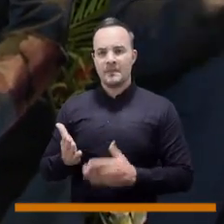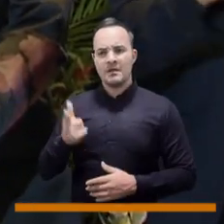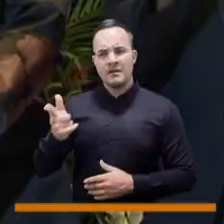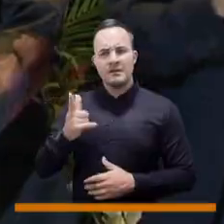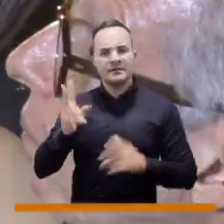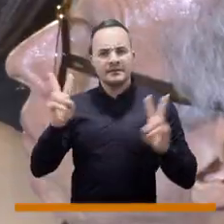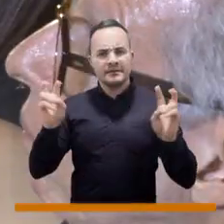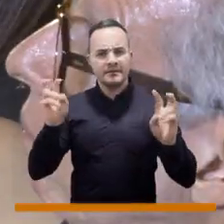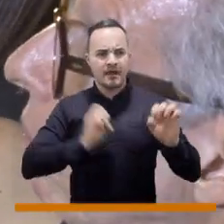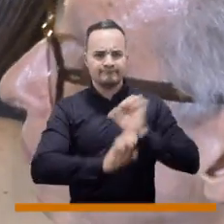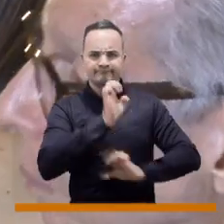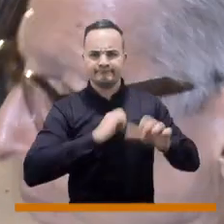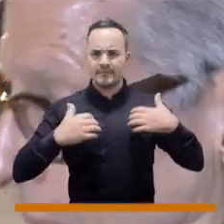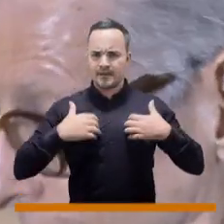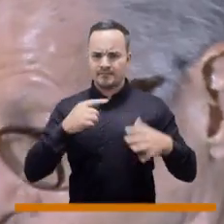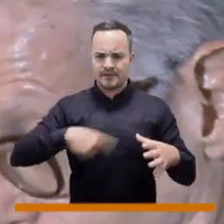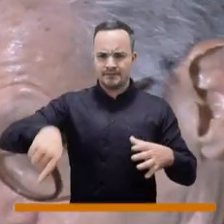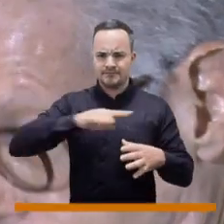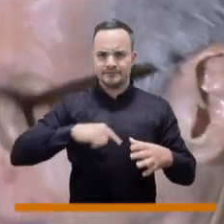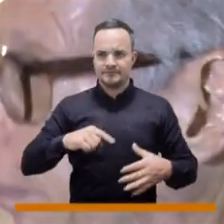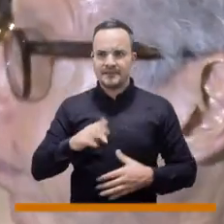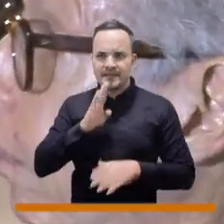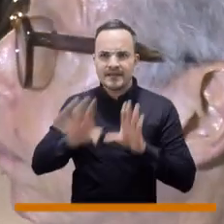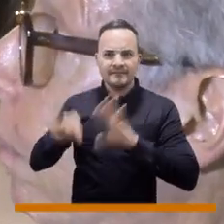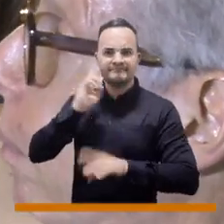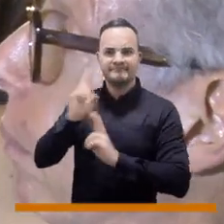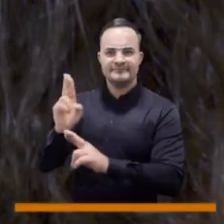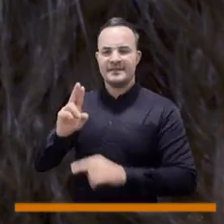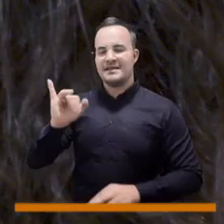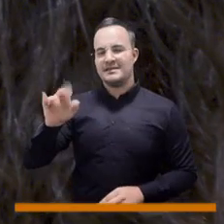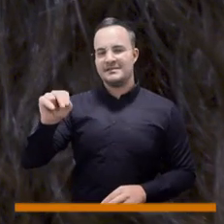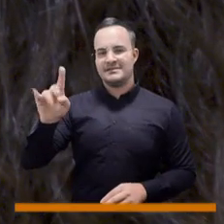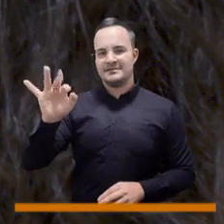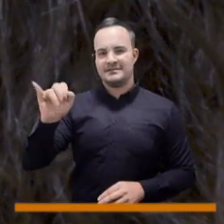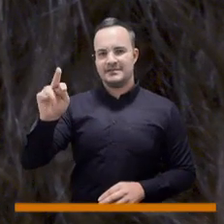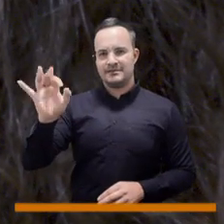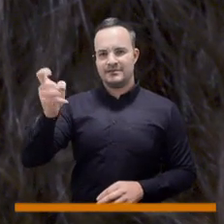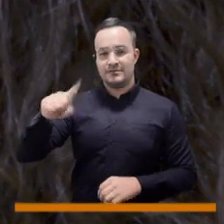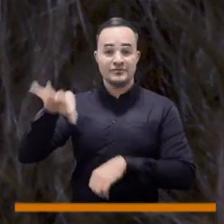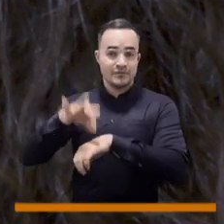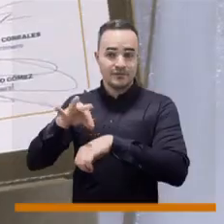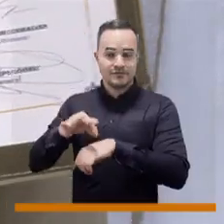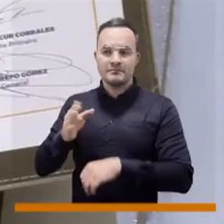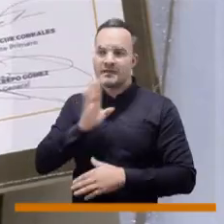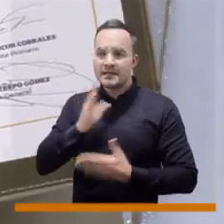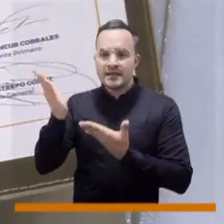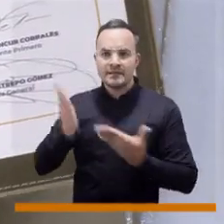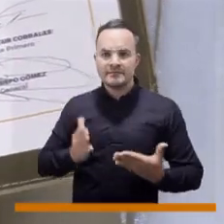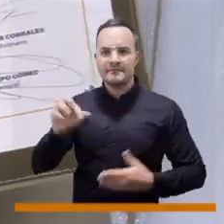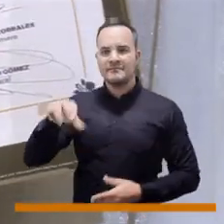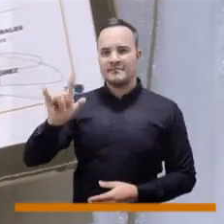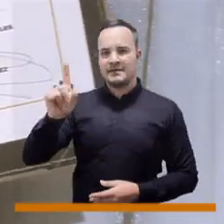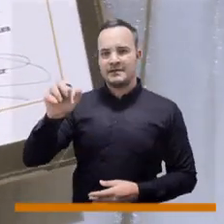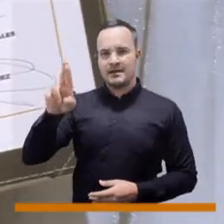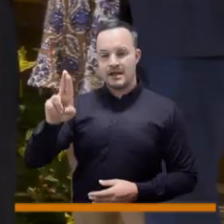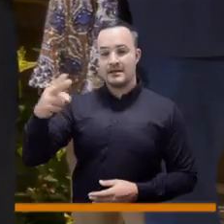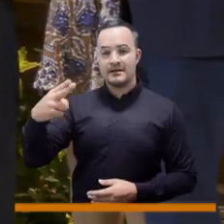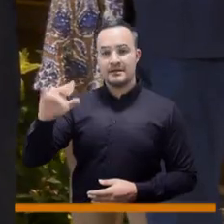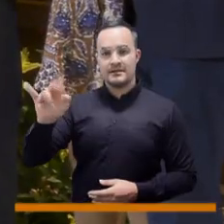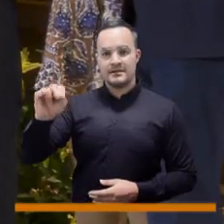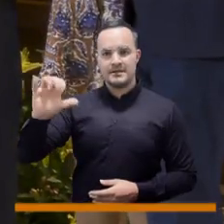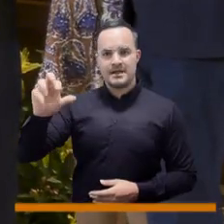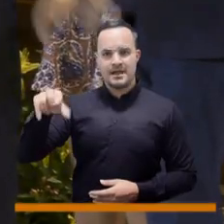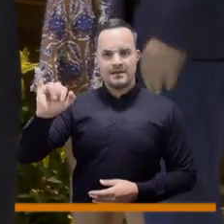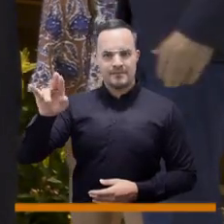El mérito Defensor de los Animales para la Fundación Instintos, recibe la distinción Pilar Jaramillo